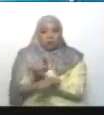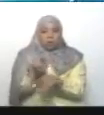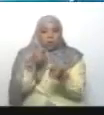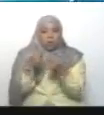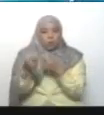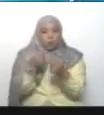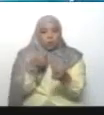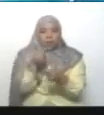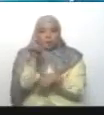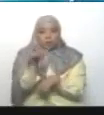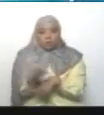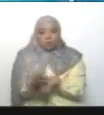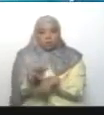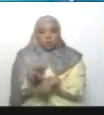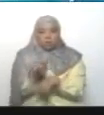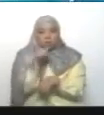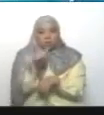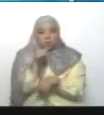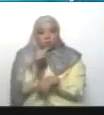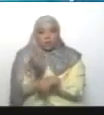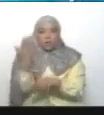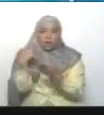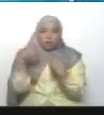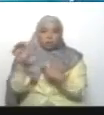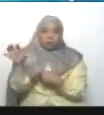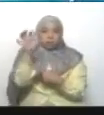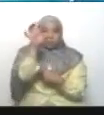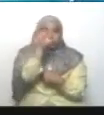negociando con Jorge Rodríguez, Héctor Rodríguez en el exterior.